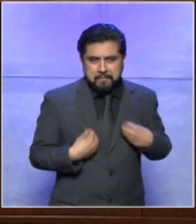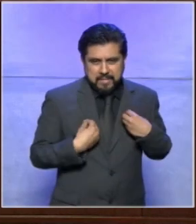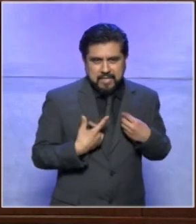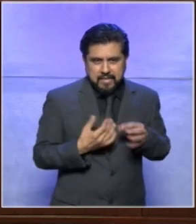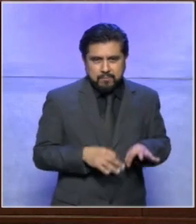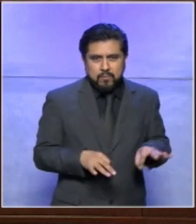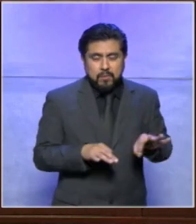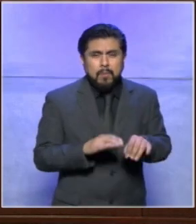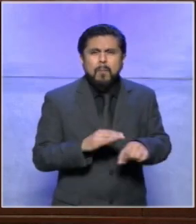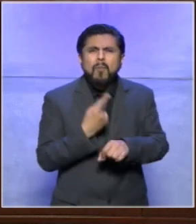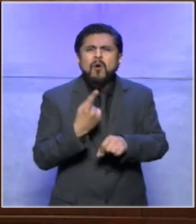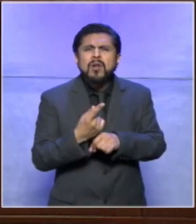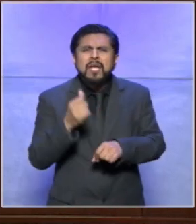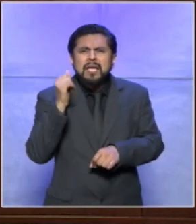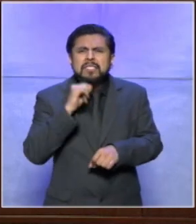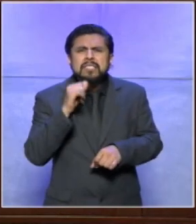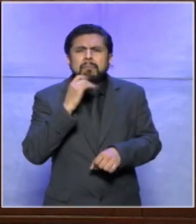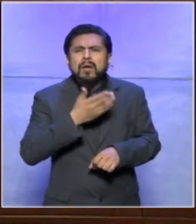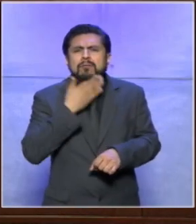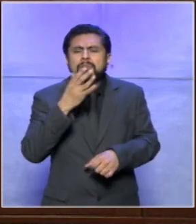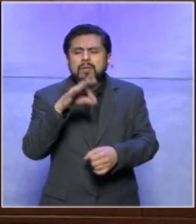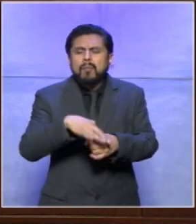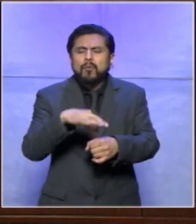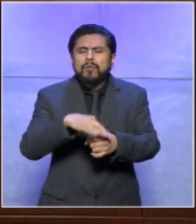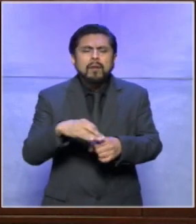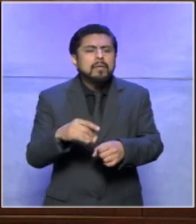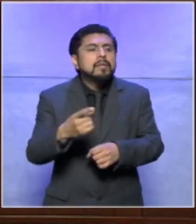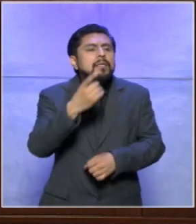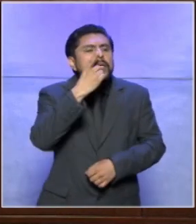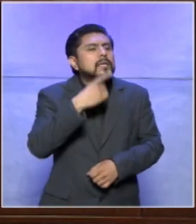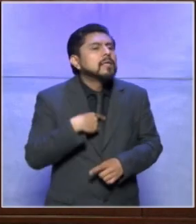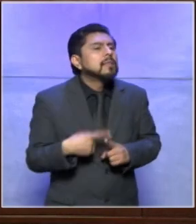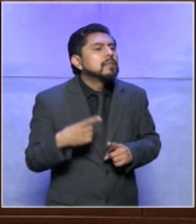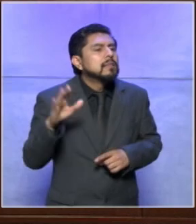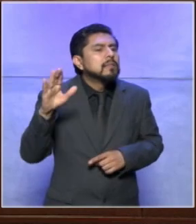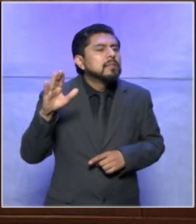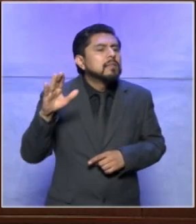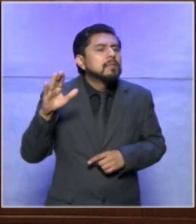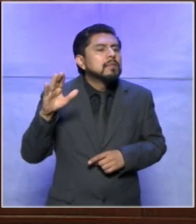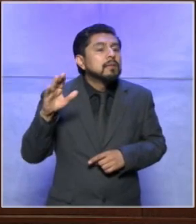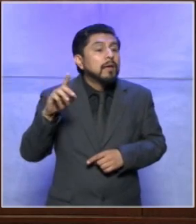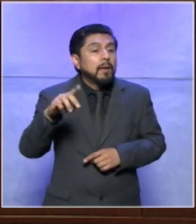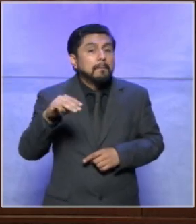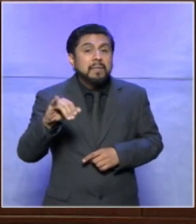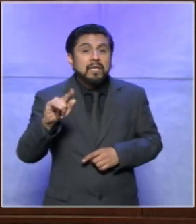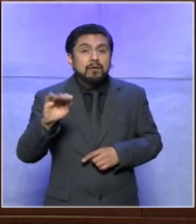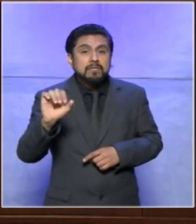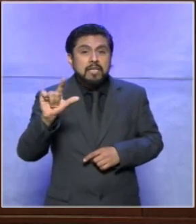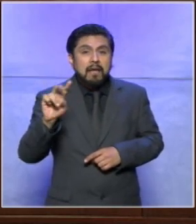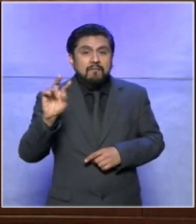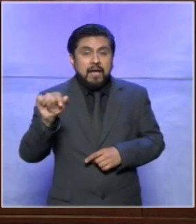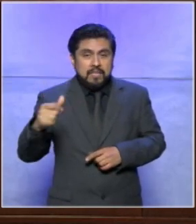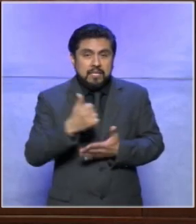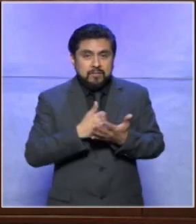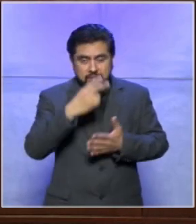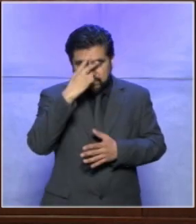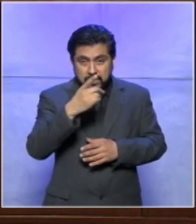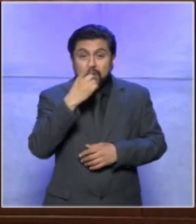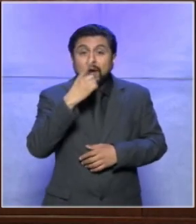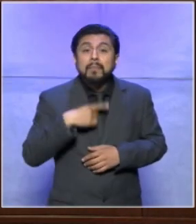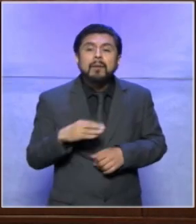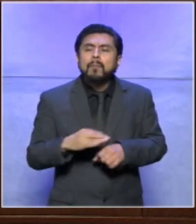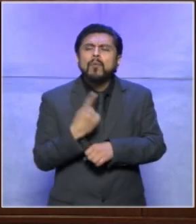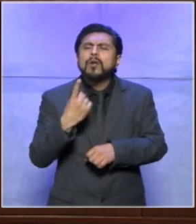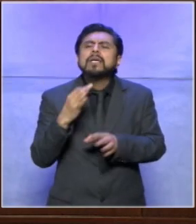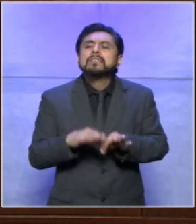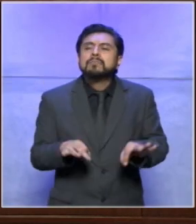verdad a votación quién me quiere contestar esa pregunta a ver vamos acá con miros lava de la ciudad de méxico que nos va